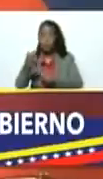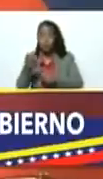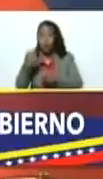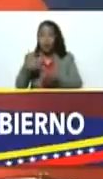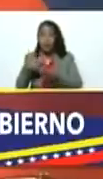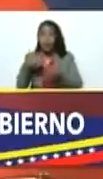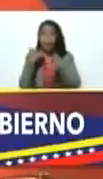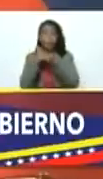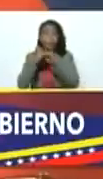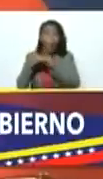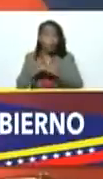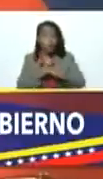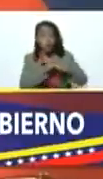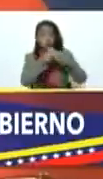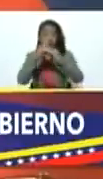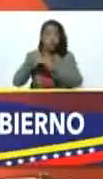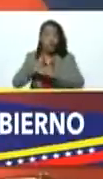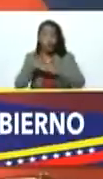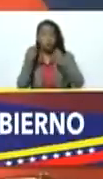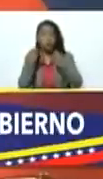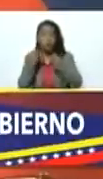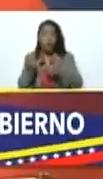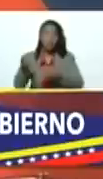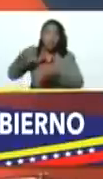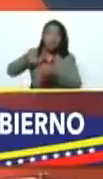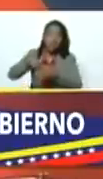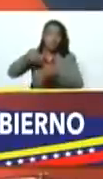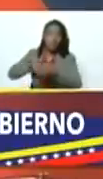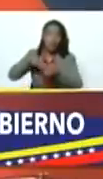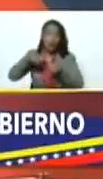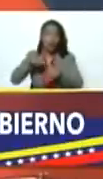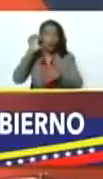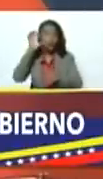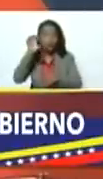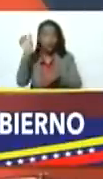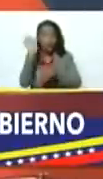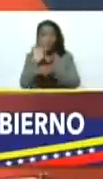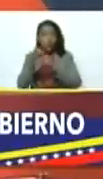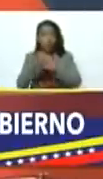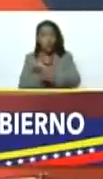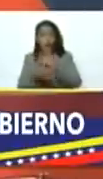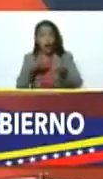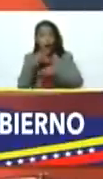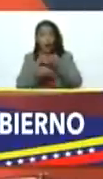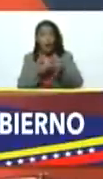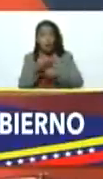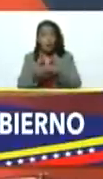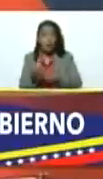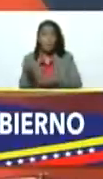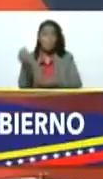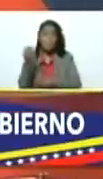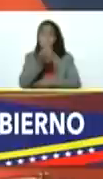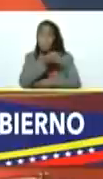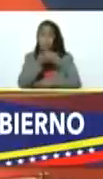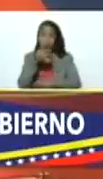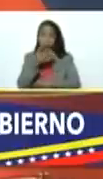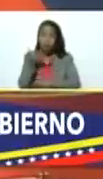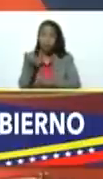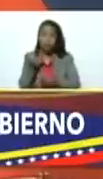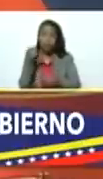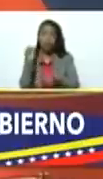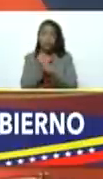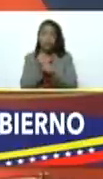uniformidad y homogeneidad para ahorrarle costos al Estado y en función de hacernos también más efectivos. Bueno,